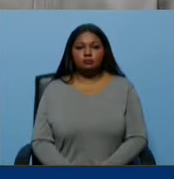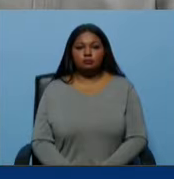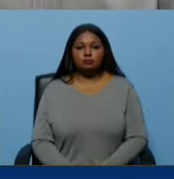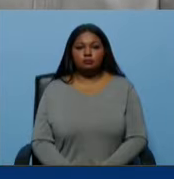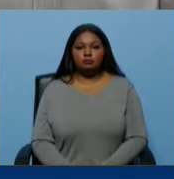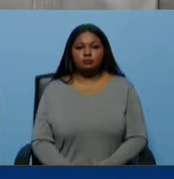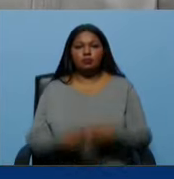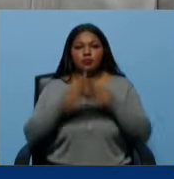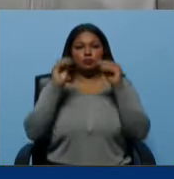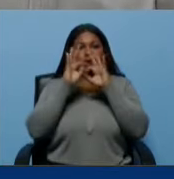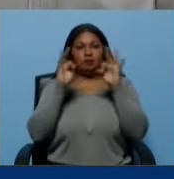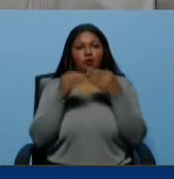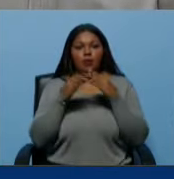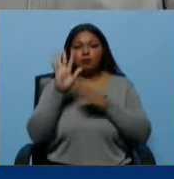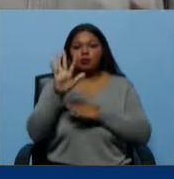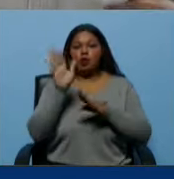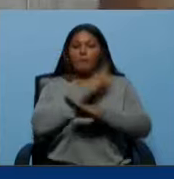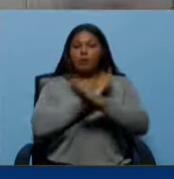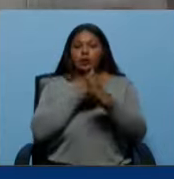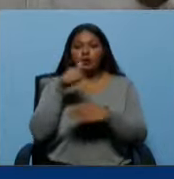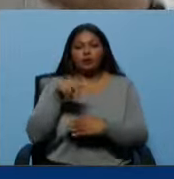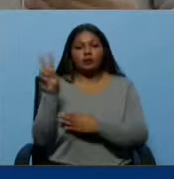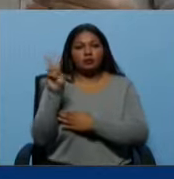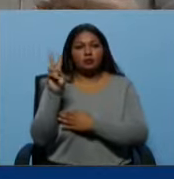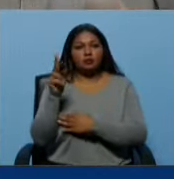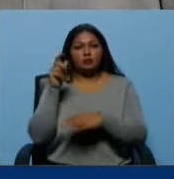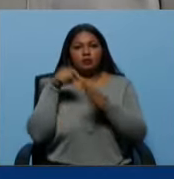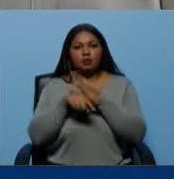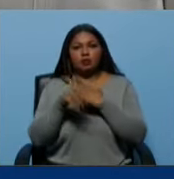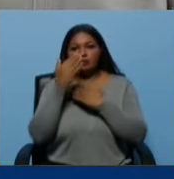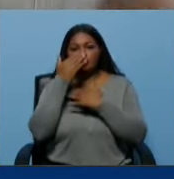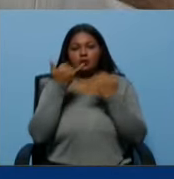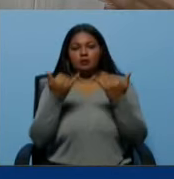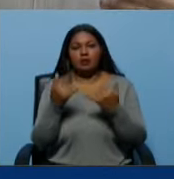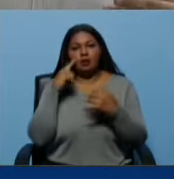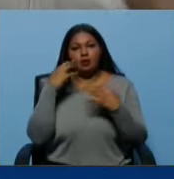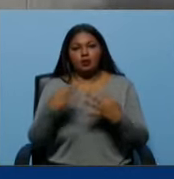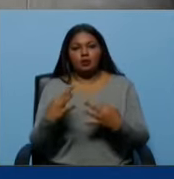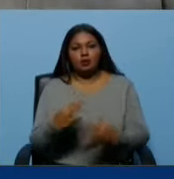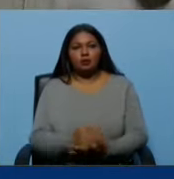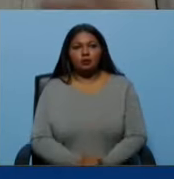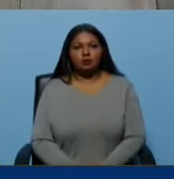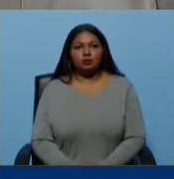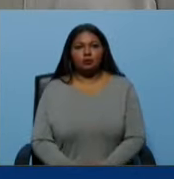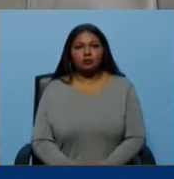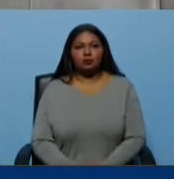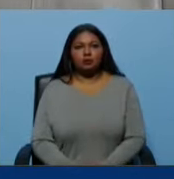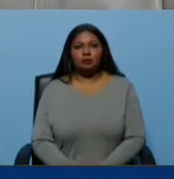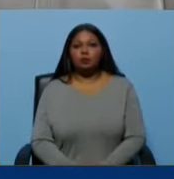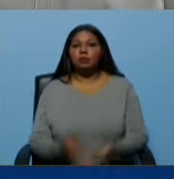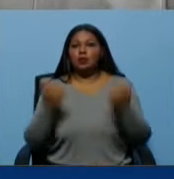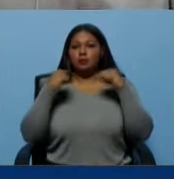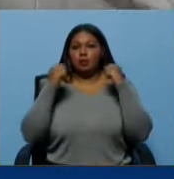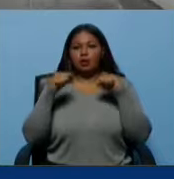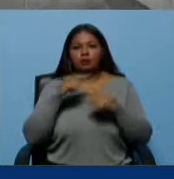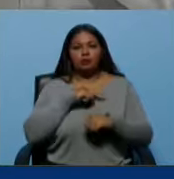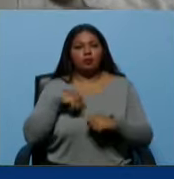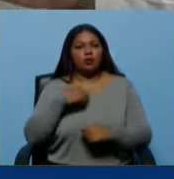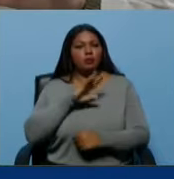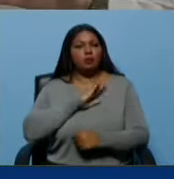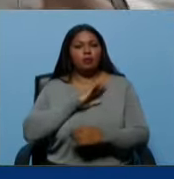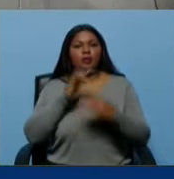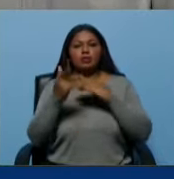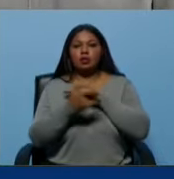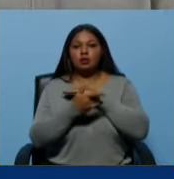de los cinco poderes de Venezuela para entrar de frente con esta realidad, prepararnos, desarrollar nuestras propias tecnologías, pero además